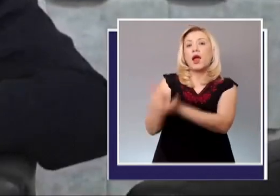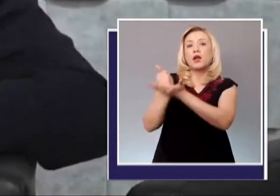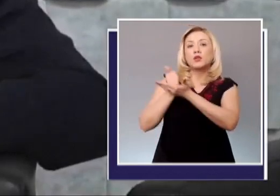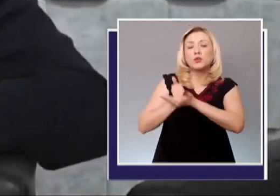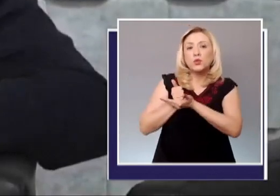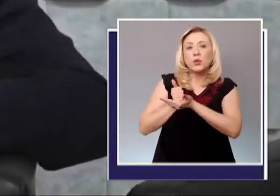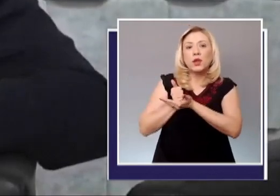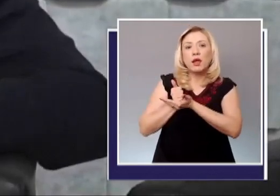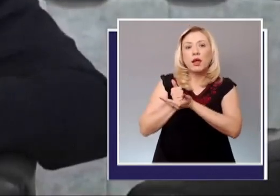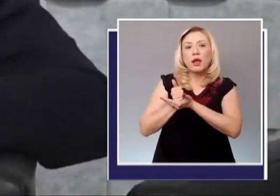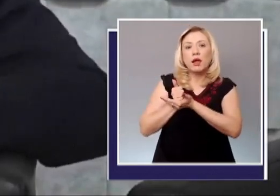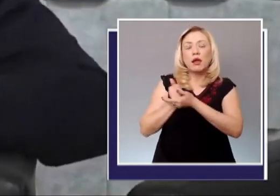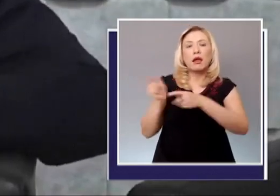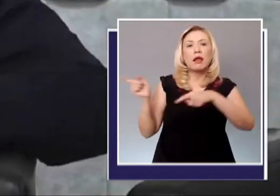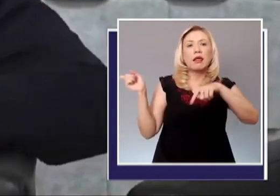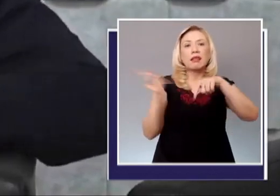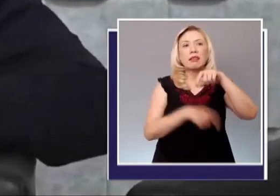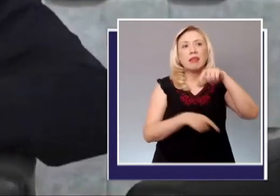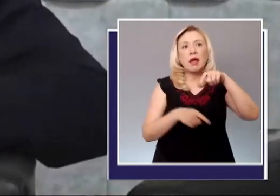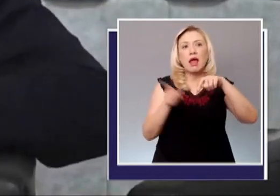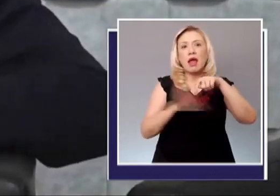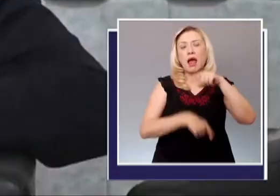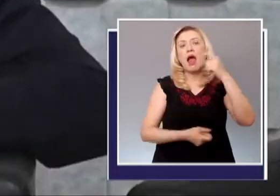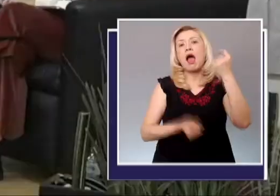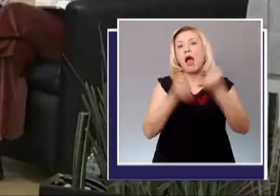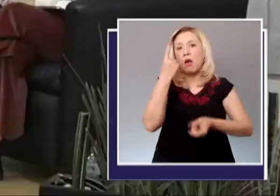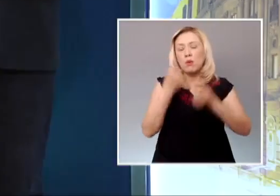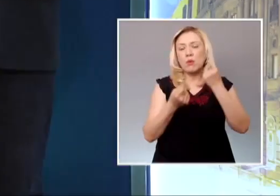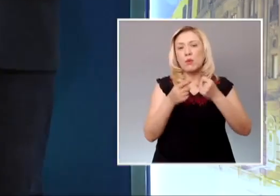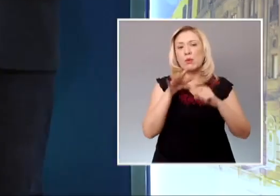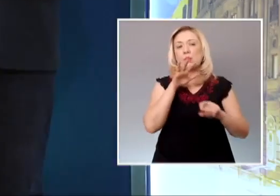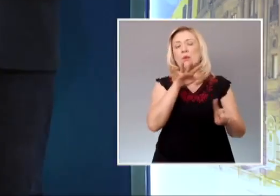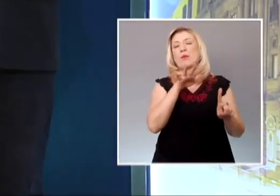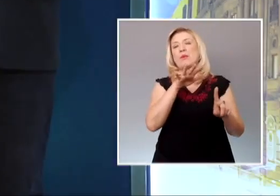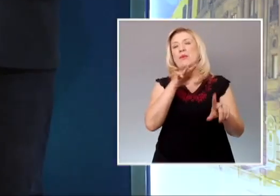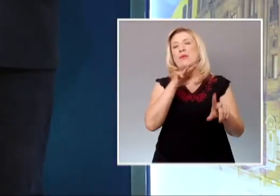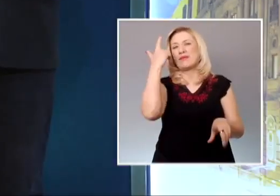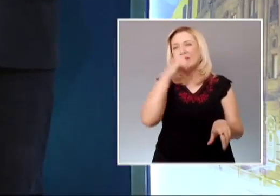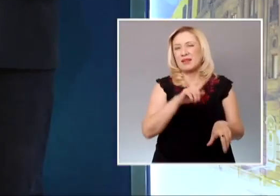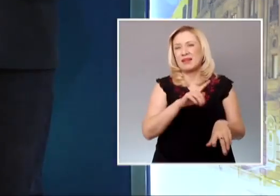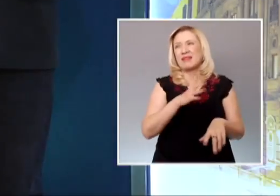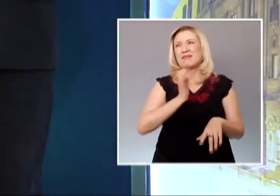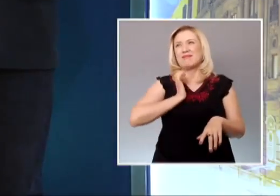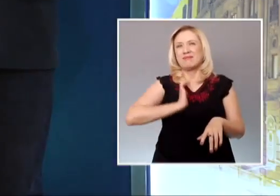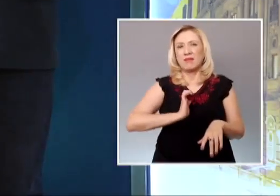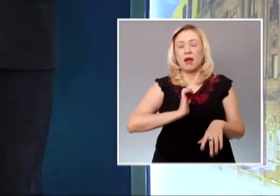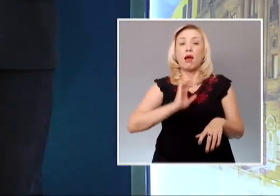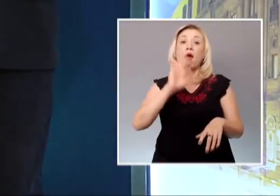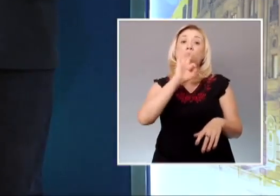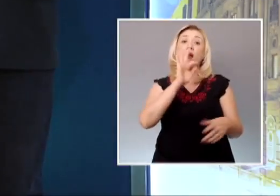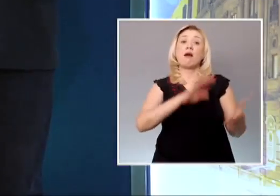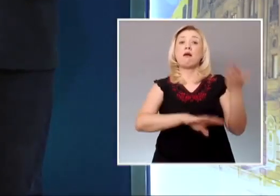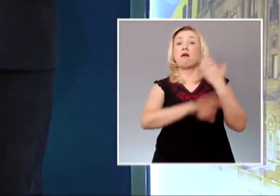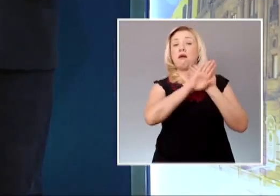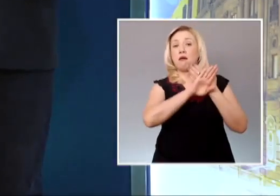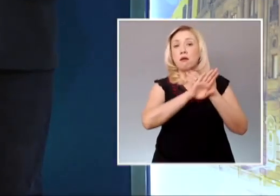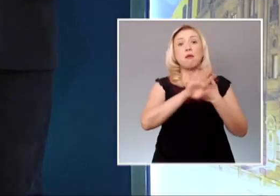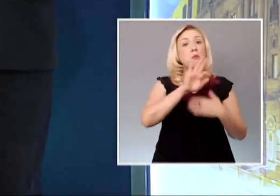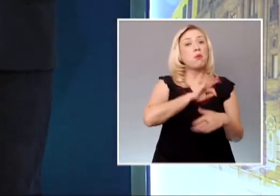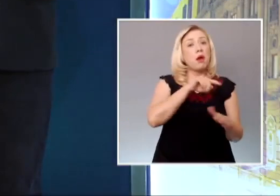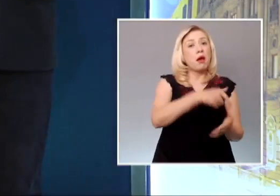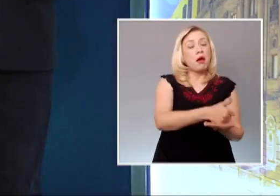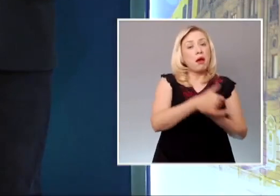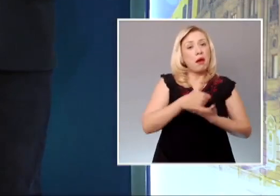que se considera inapropiado o dañino. La Sala Regional Monterrey revocó el dictamen